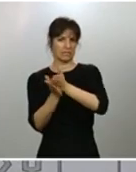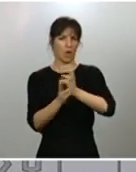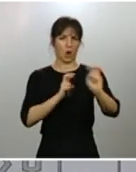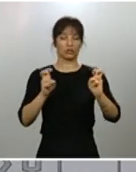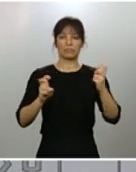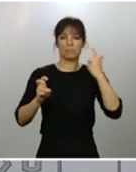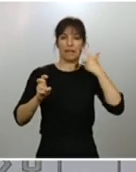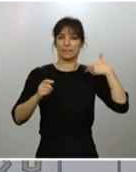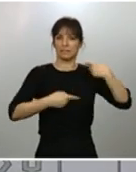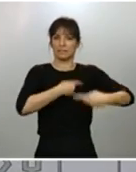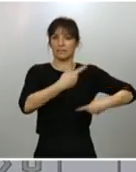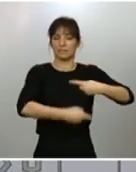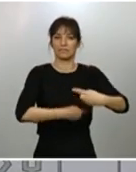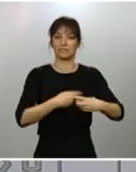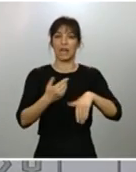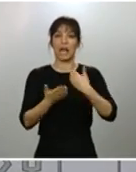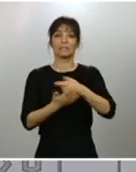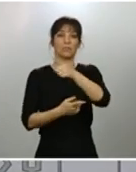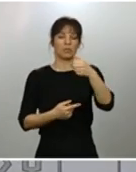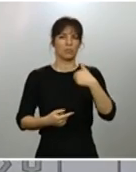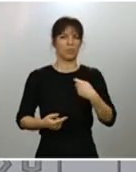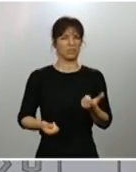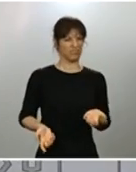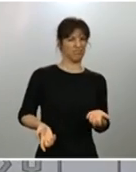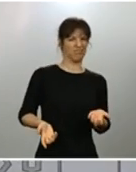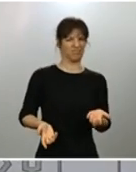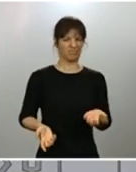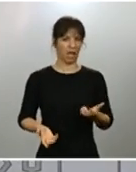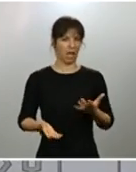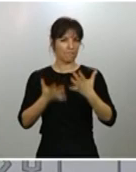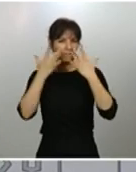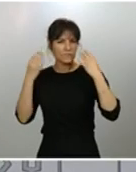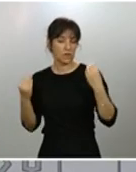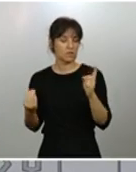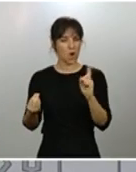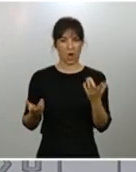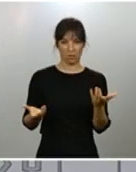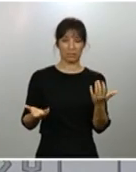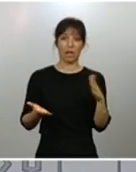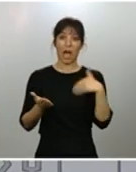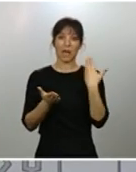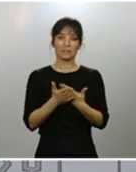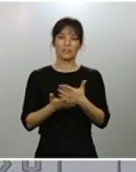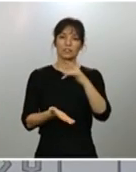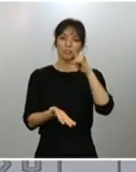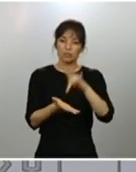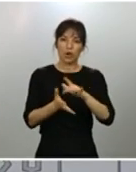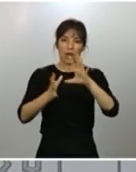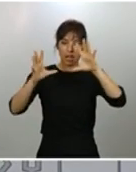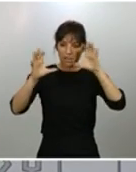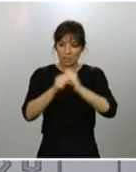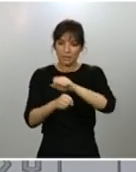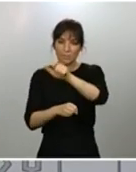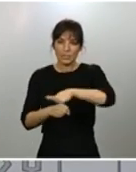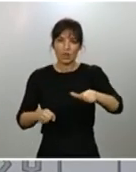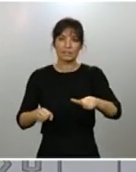Algunos pueden pensar que más burdas, un poco menos finas a la hora de actuar sobre las personas o sobre